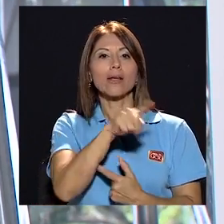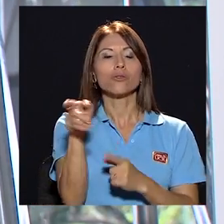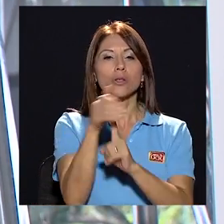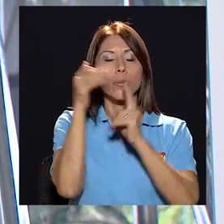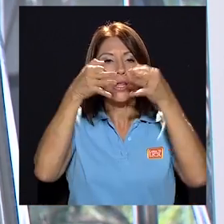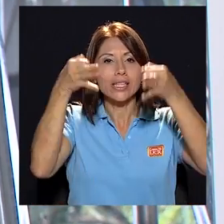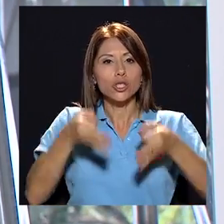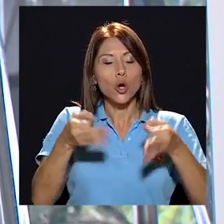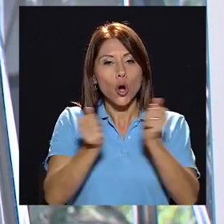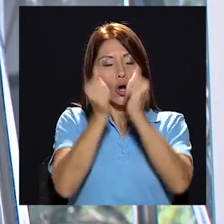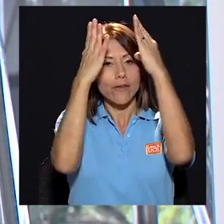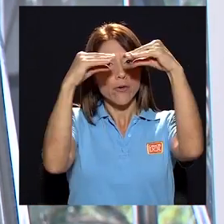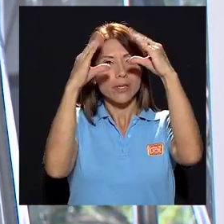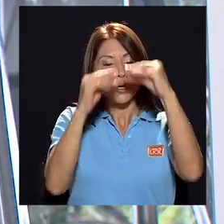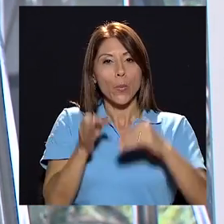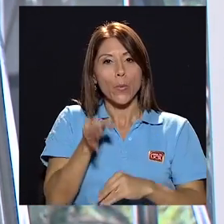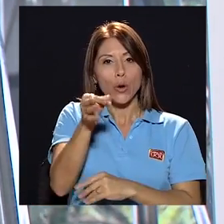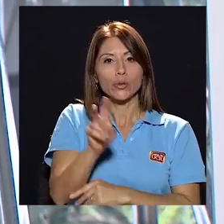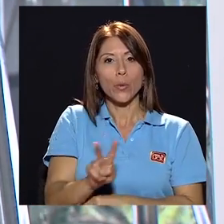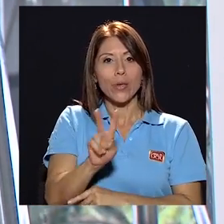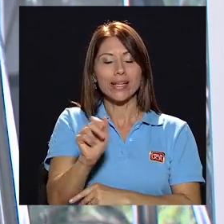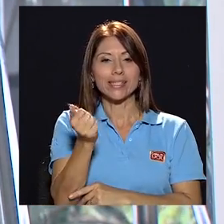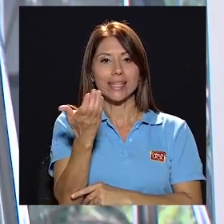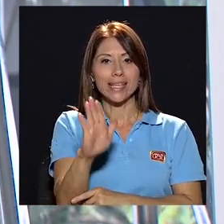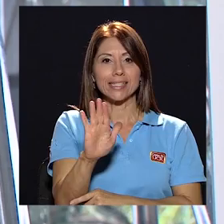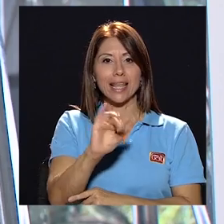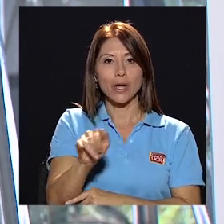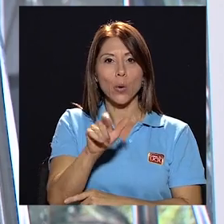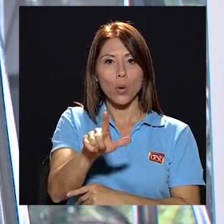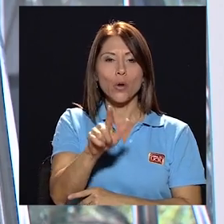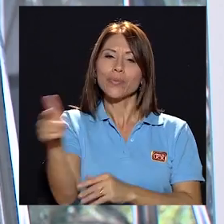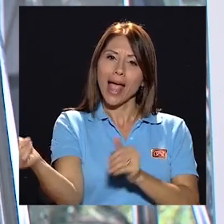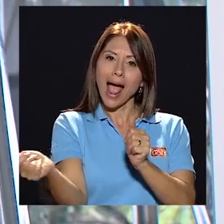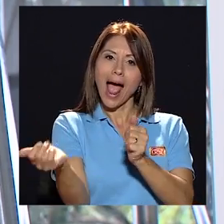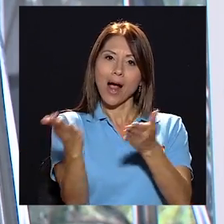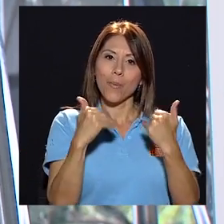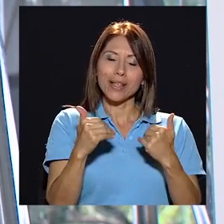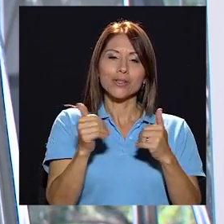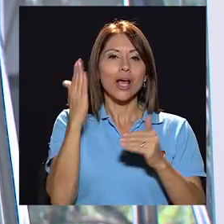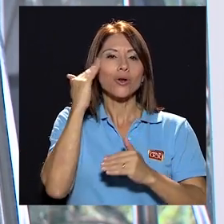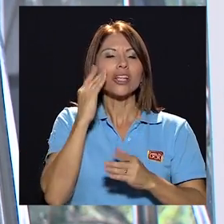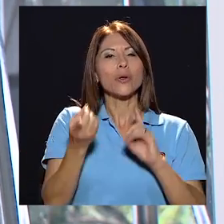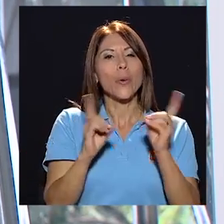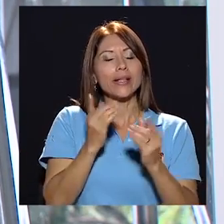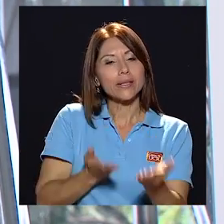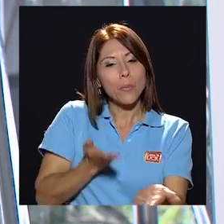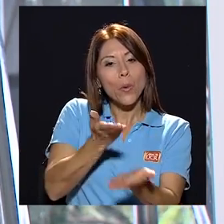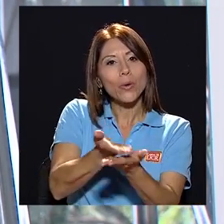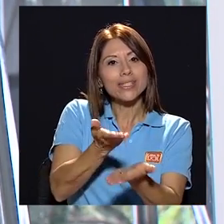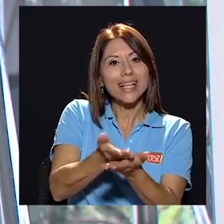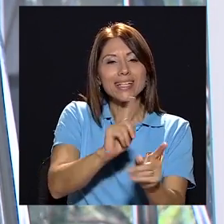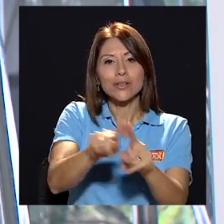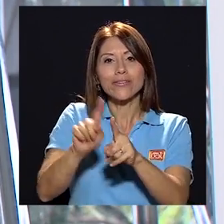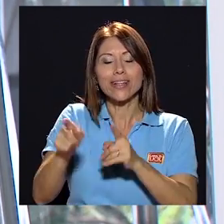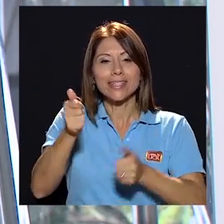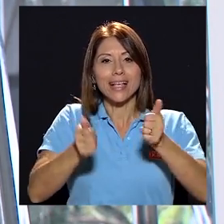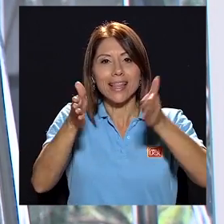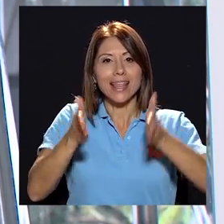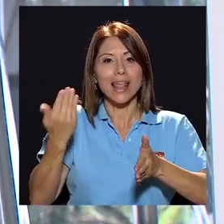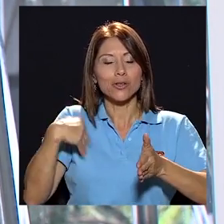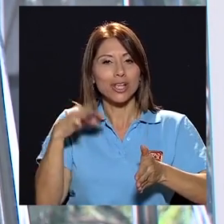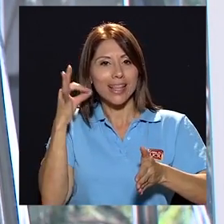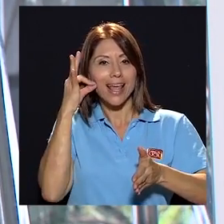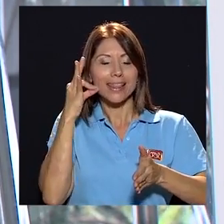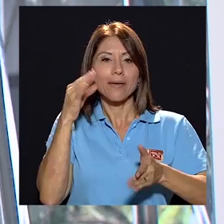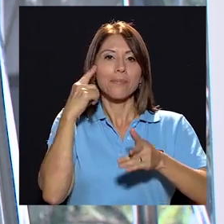usted tome una decisión informada este próximo viernes 15 de julio. Acompáñenos a conocer cuáles son las propuestas de los candidatos y candidata al